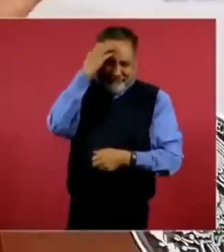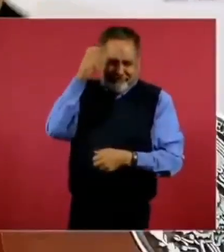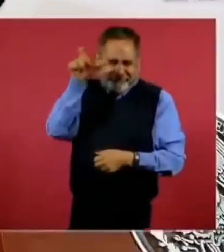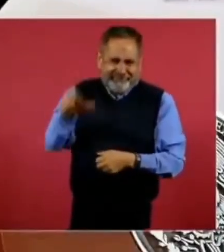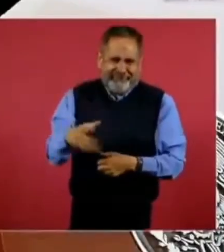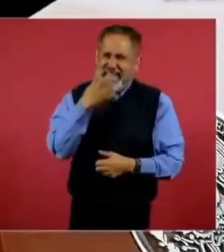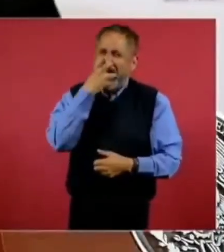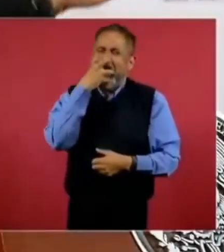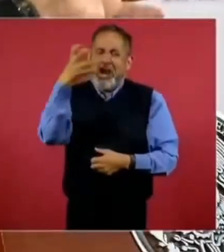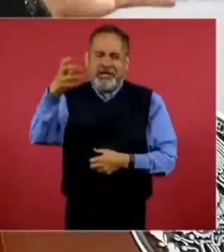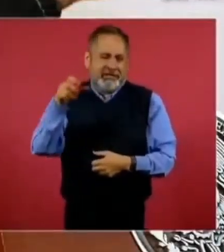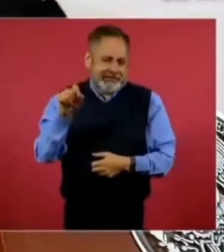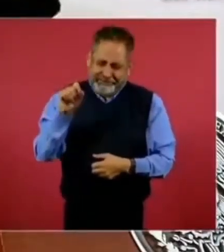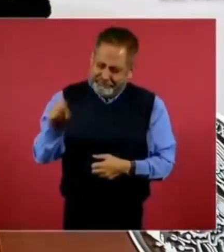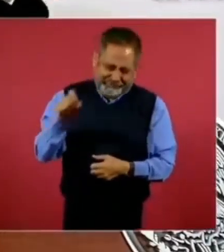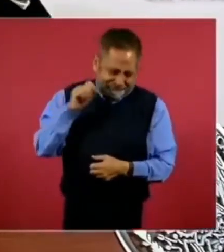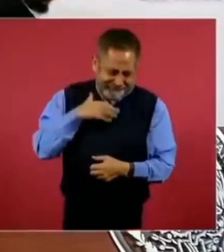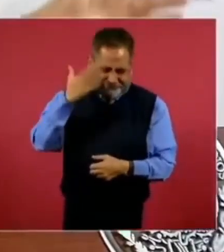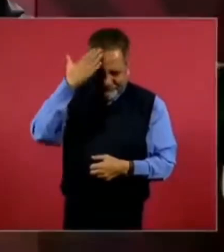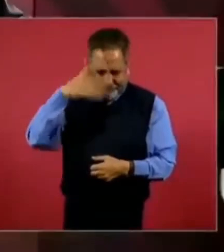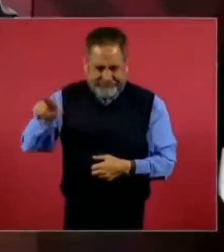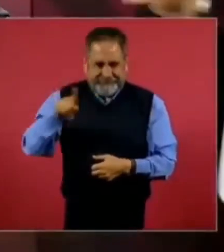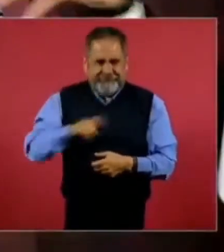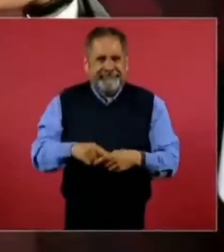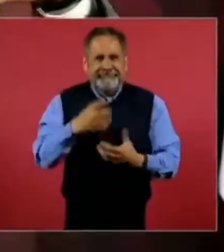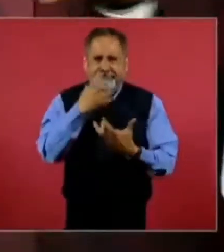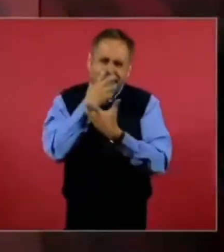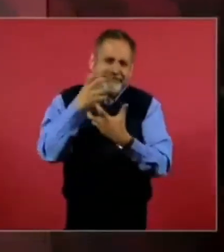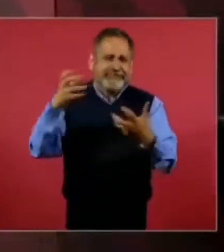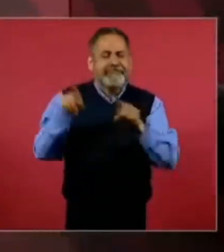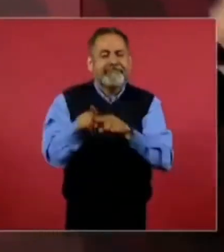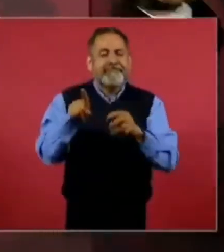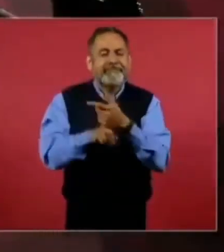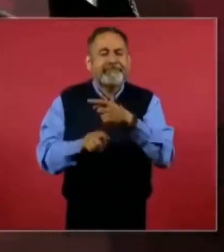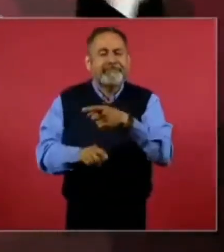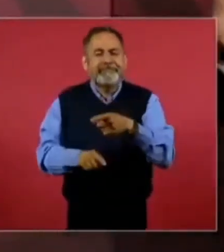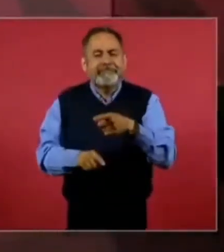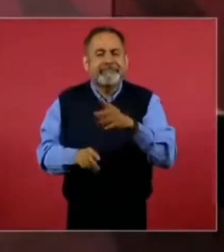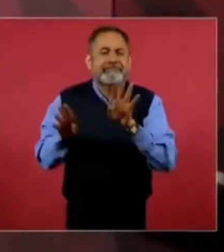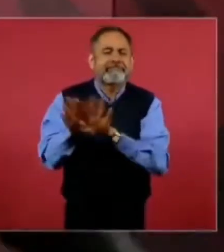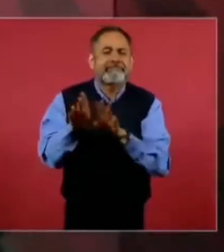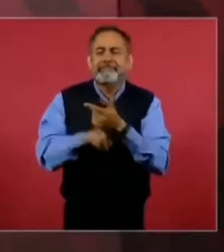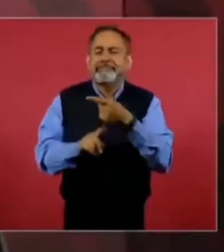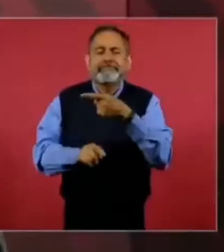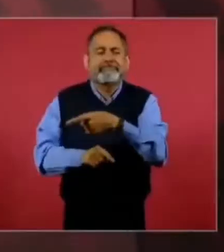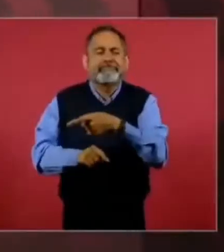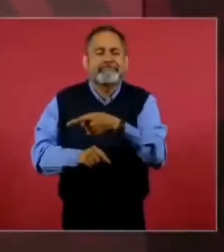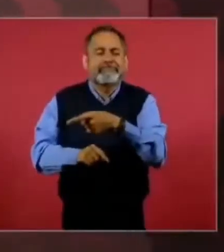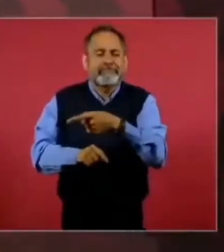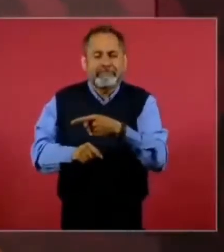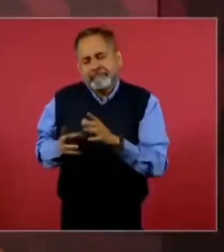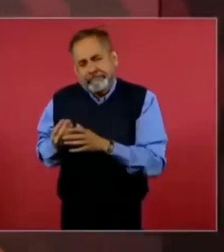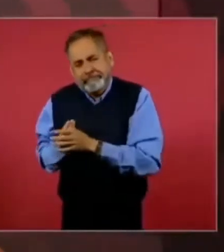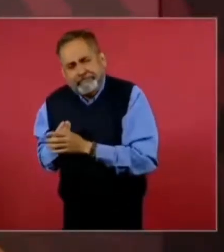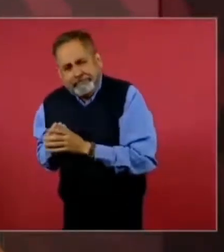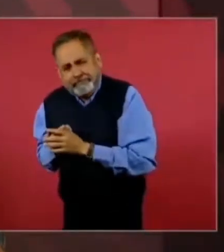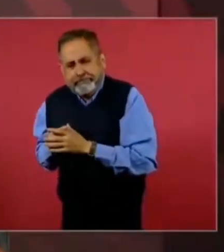Como ya era un acto, vamos a decir, privado.